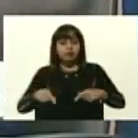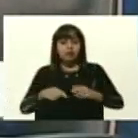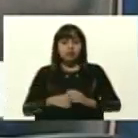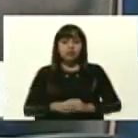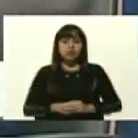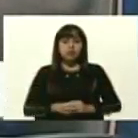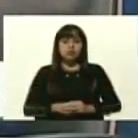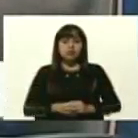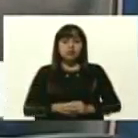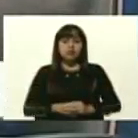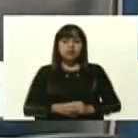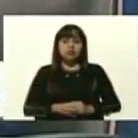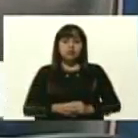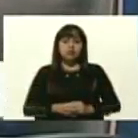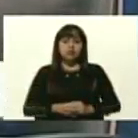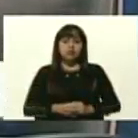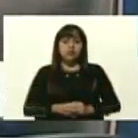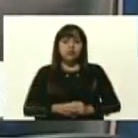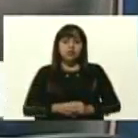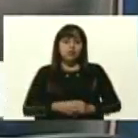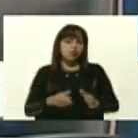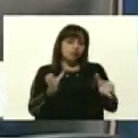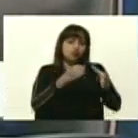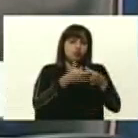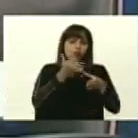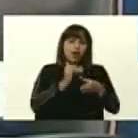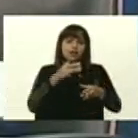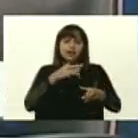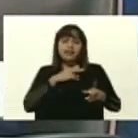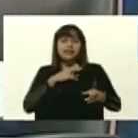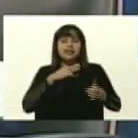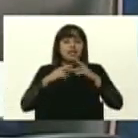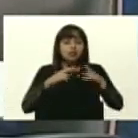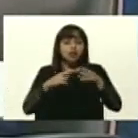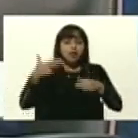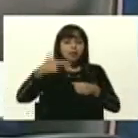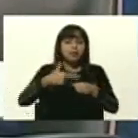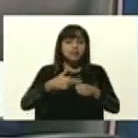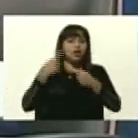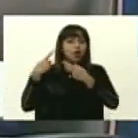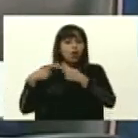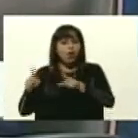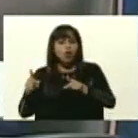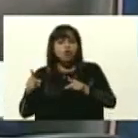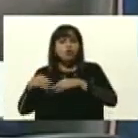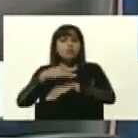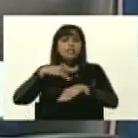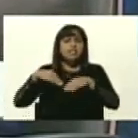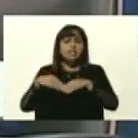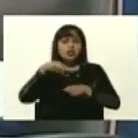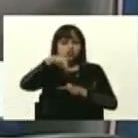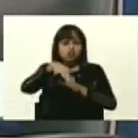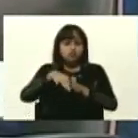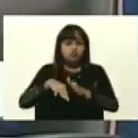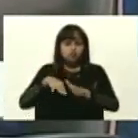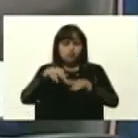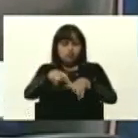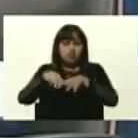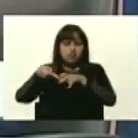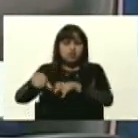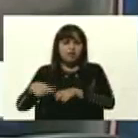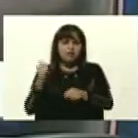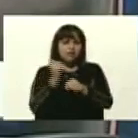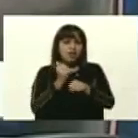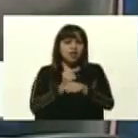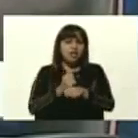caso de INTEBEP, adscrito a PDVSA, el caso del INEA, adscrito al Ministerio Popular para Agricultura y Tierras Productivas y